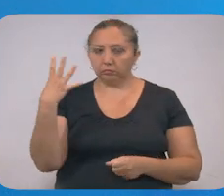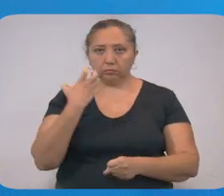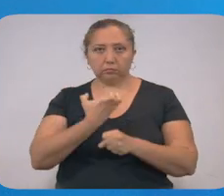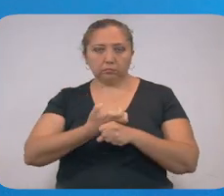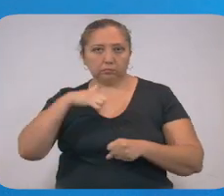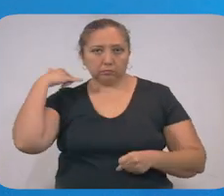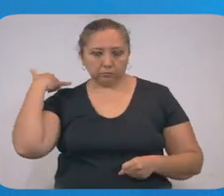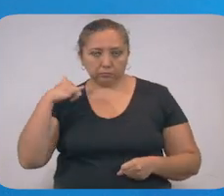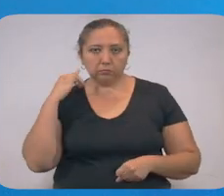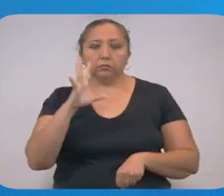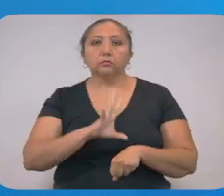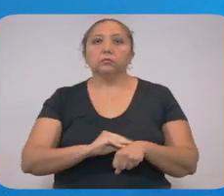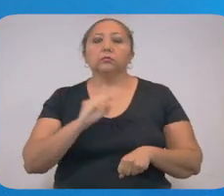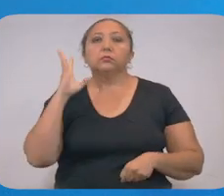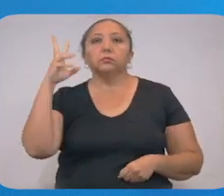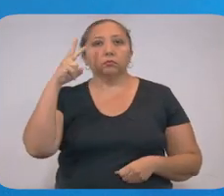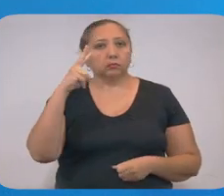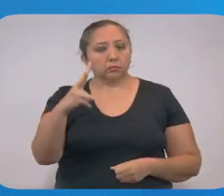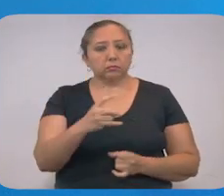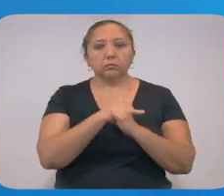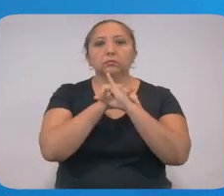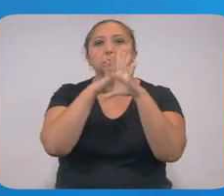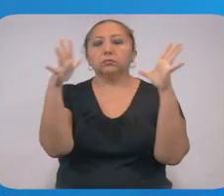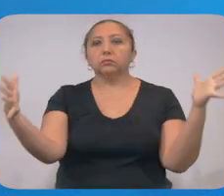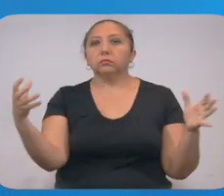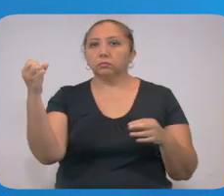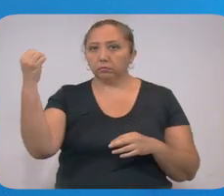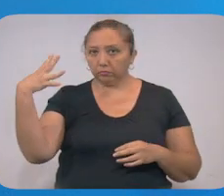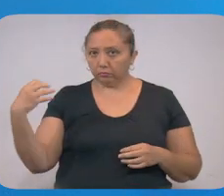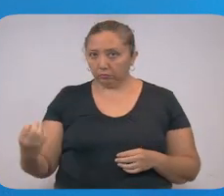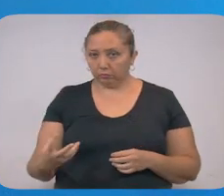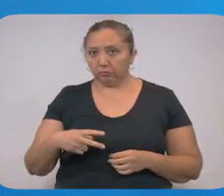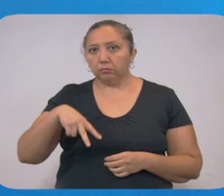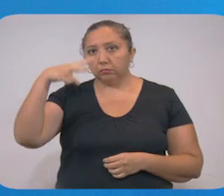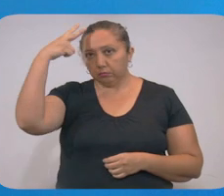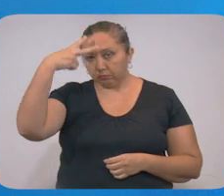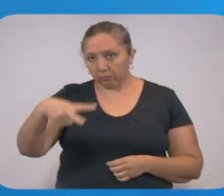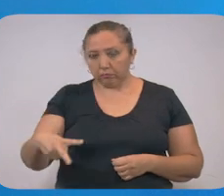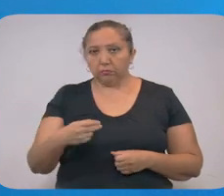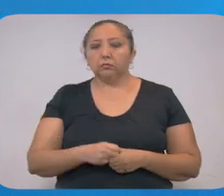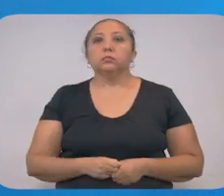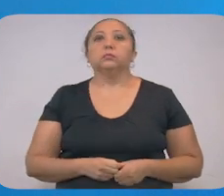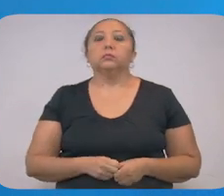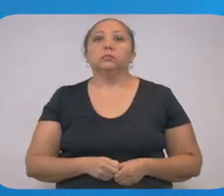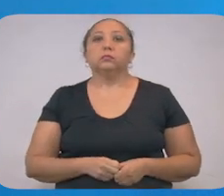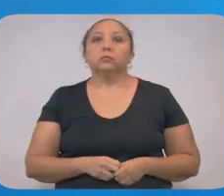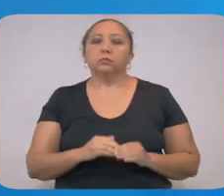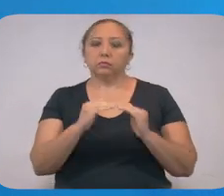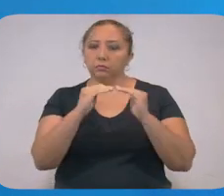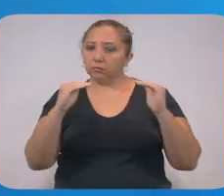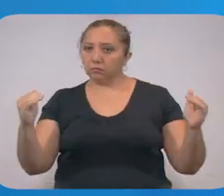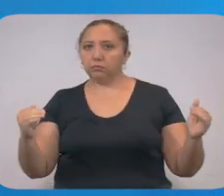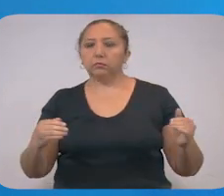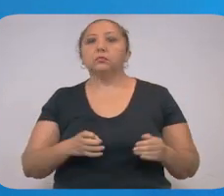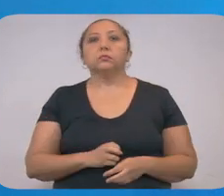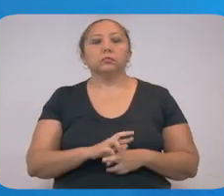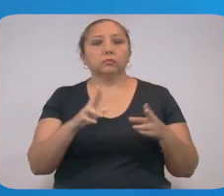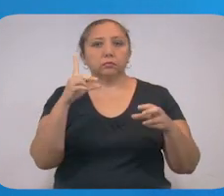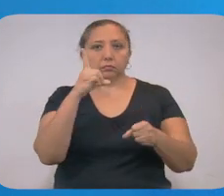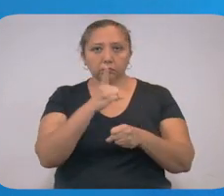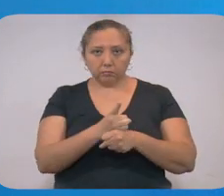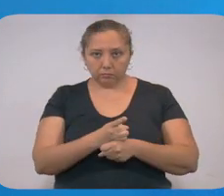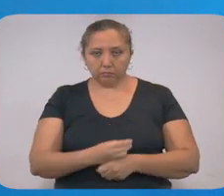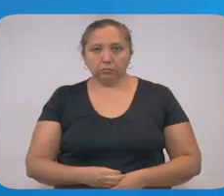Yucatán, que permitirá corroborar que la información del semáforo que presentará semanalmente la Federación corresponda con la realidad